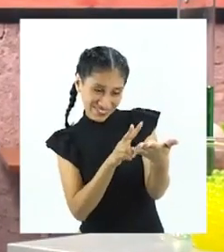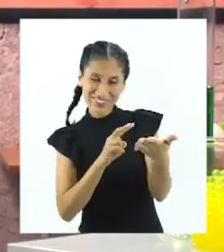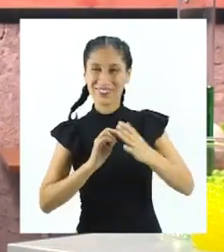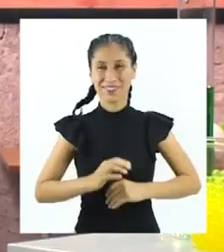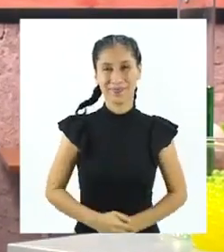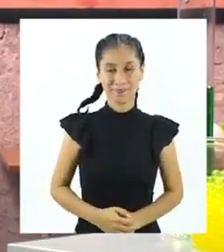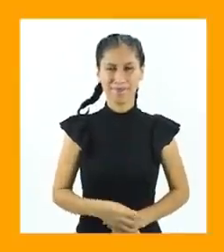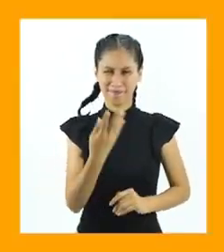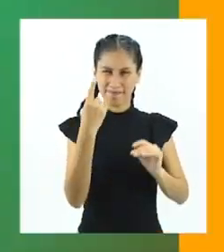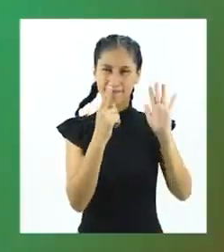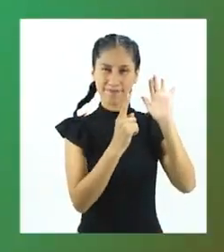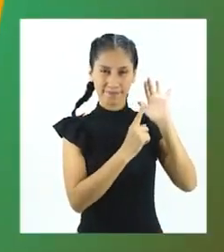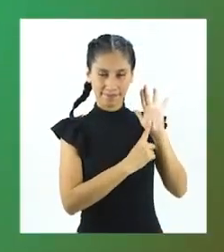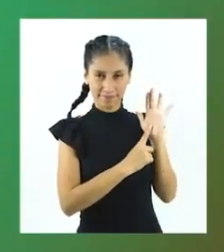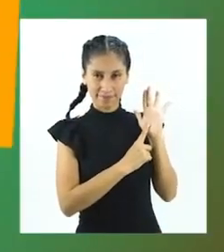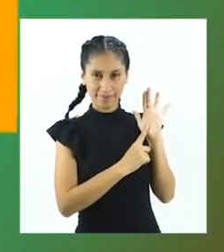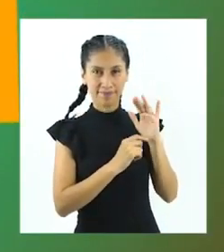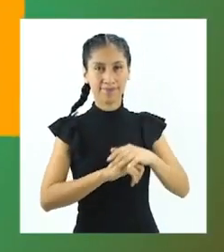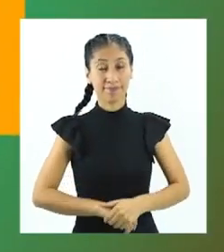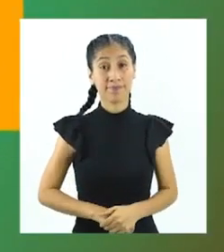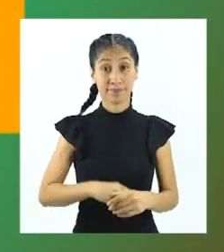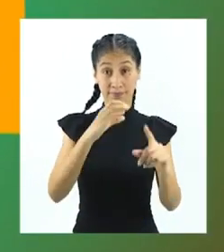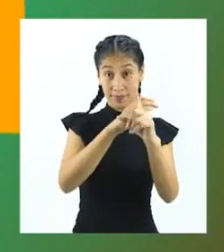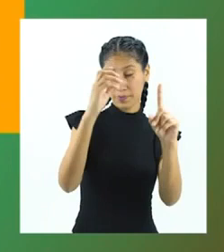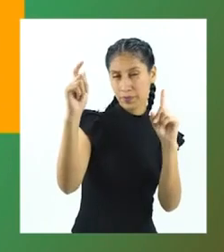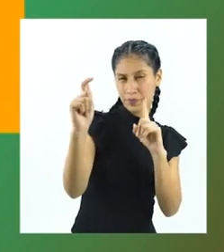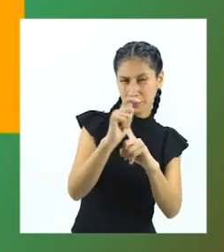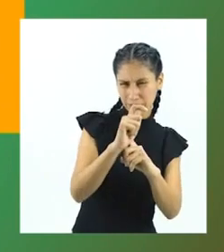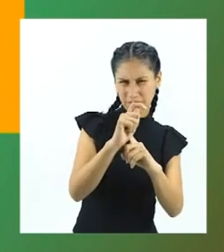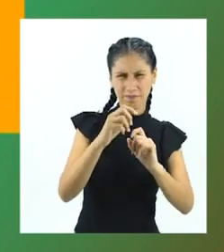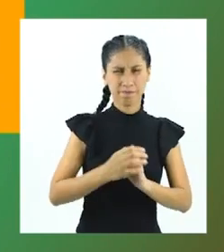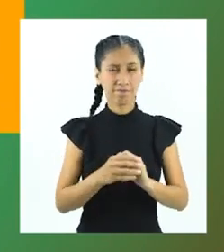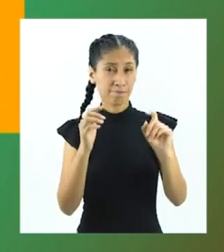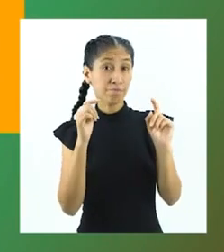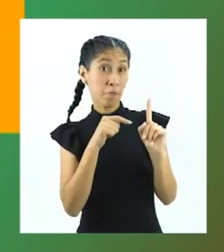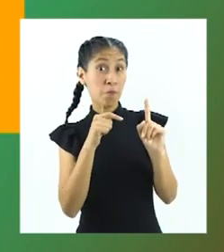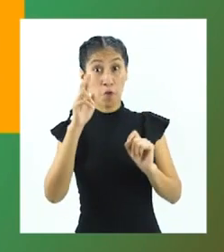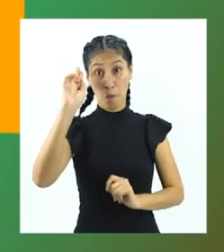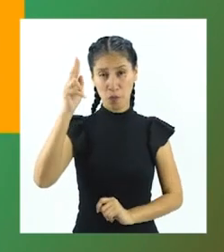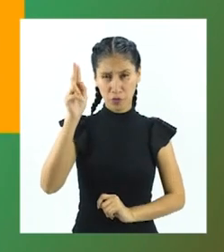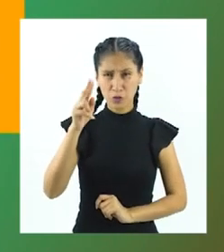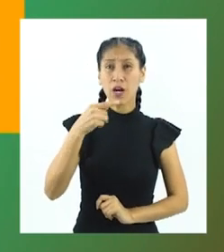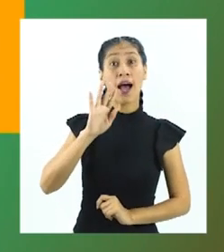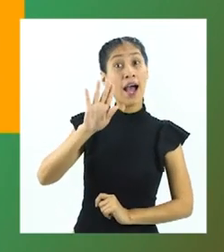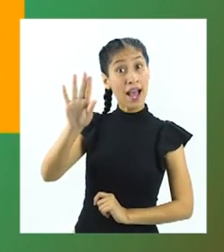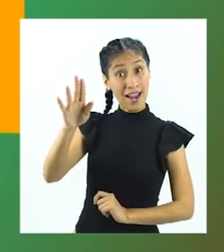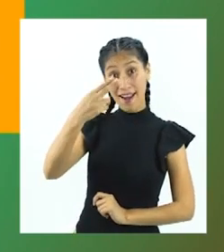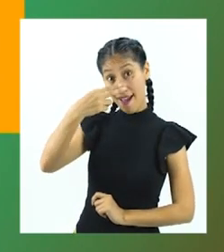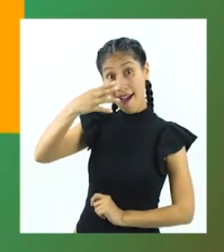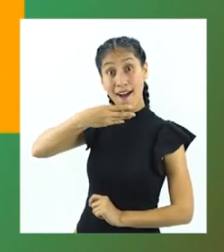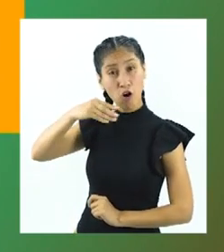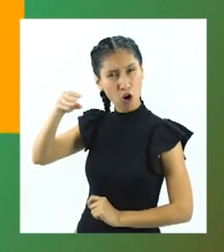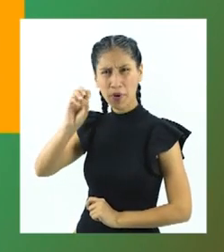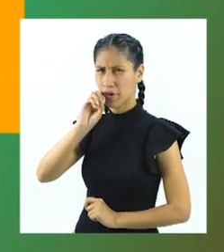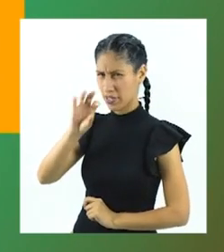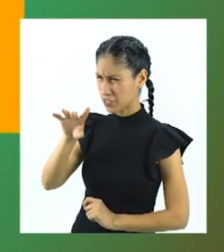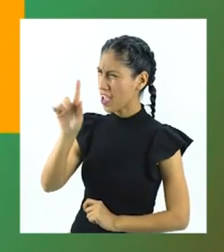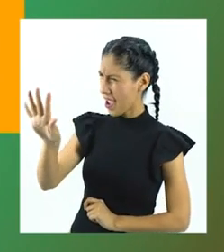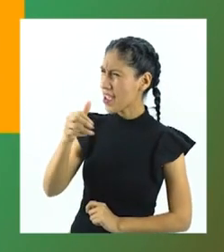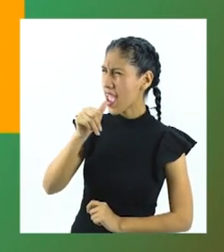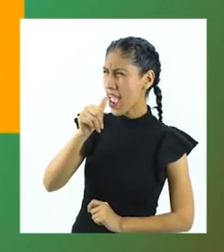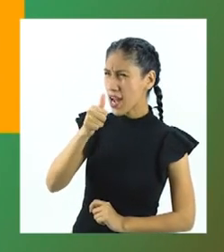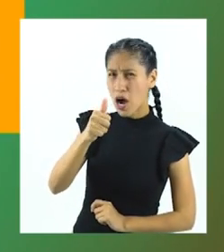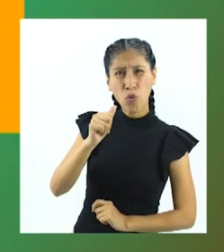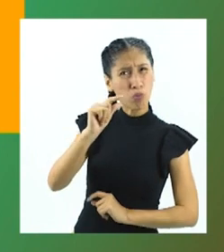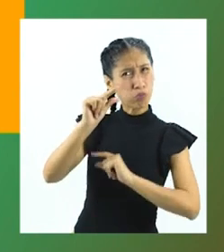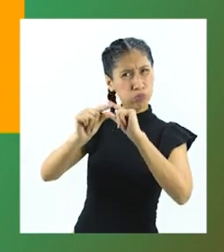leer el mensaje. En el área de ciencia y tecnología, una profesora menciona a su alumna que el agua se evapora